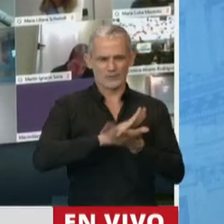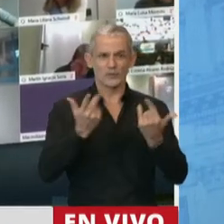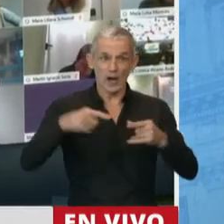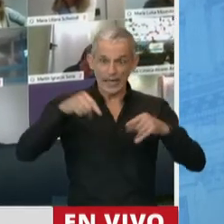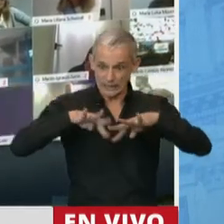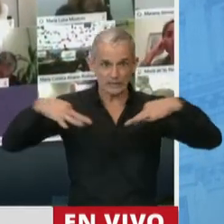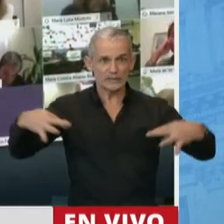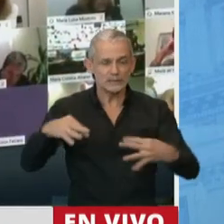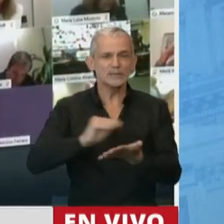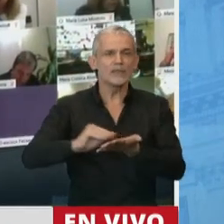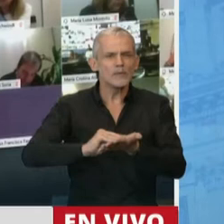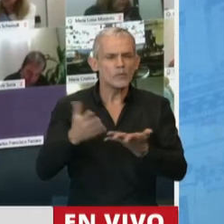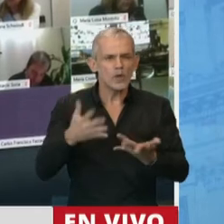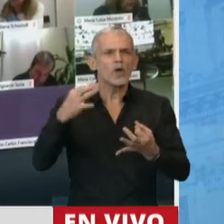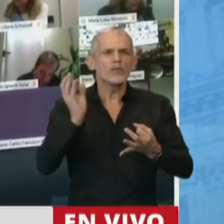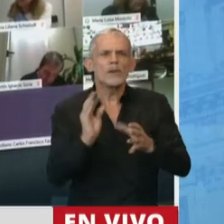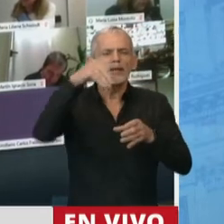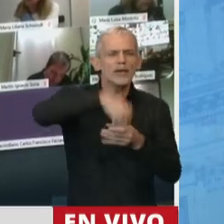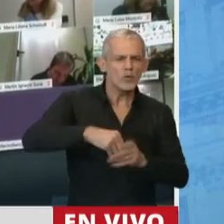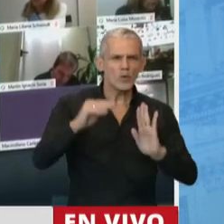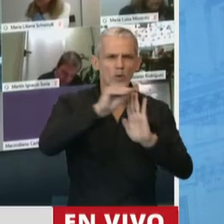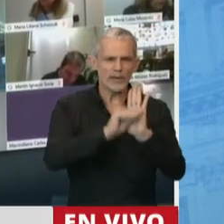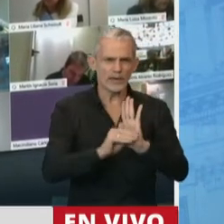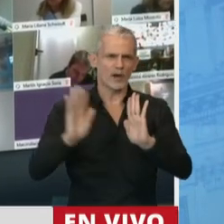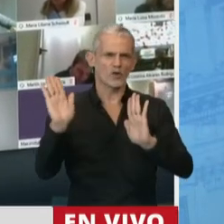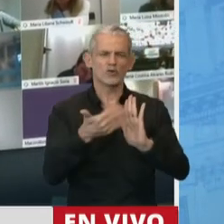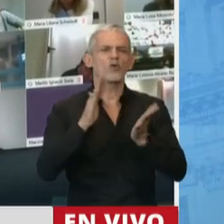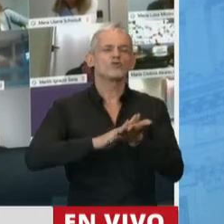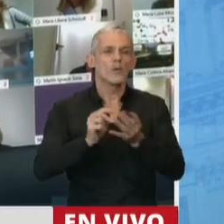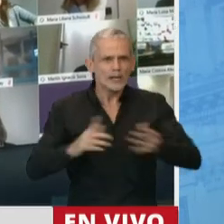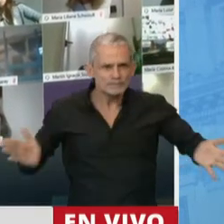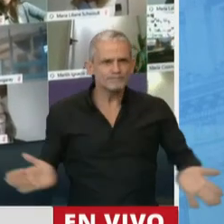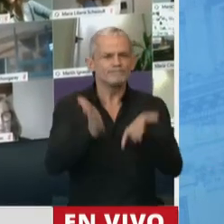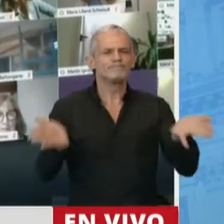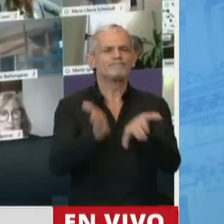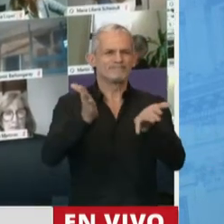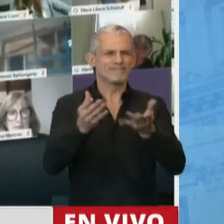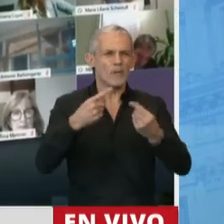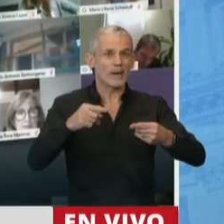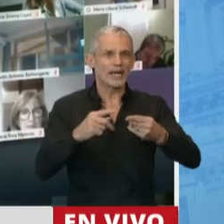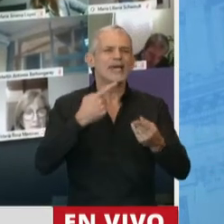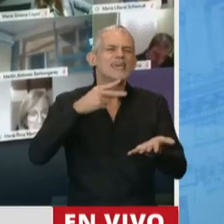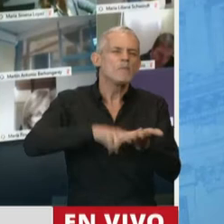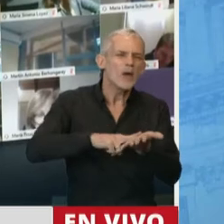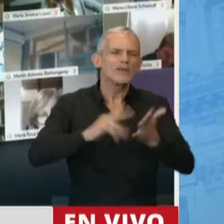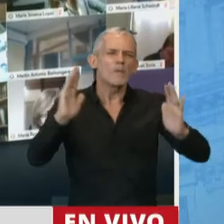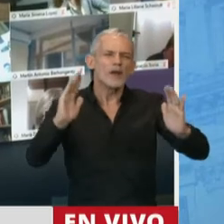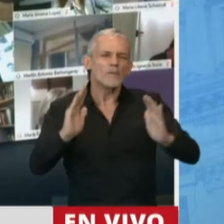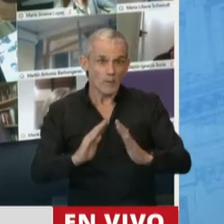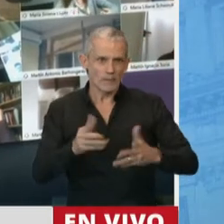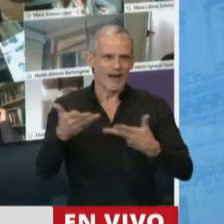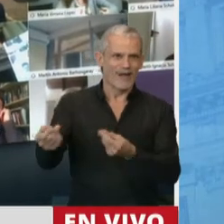normativo no se haya incluido todo lo referido a la promoción e incentivos fiscales que colaboran